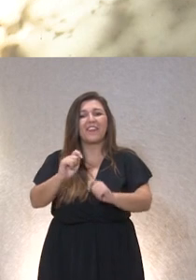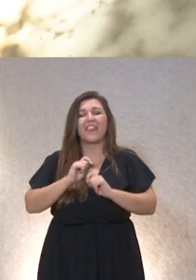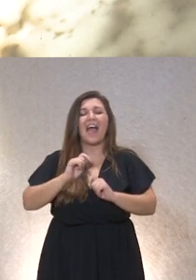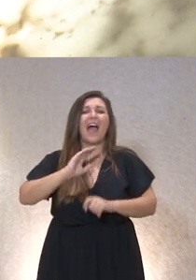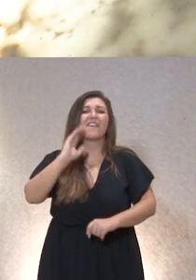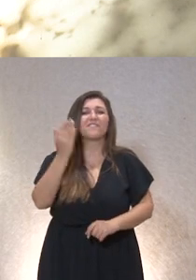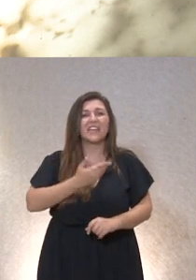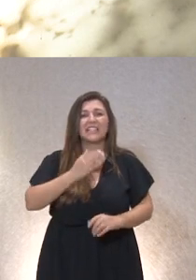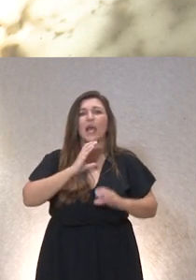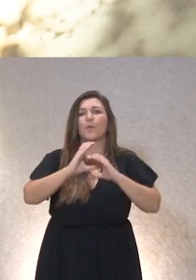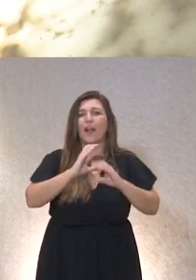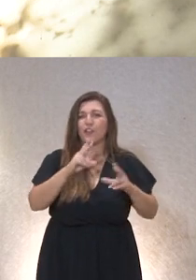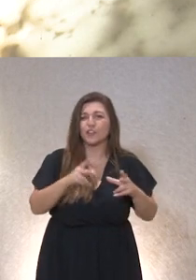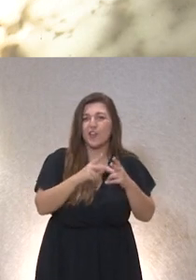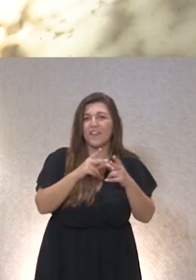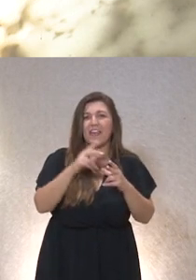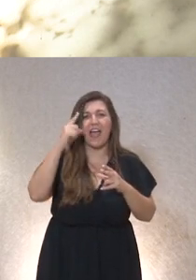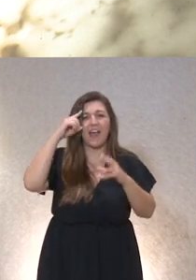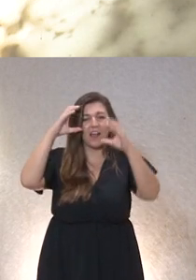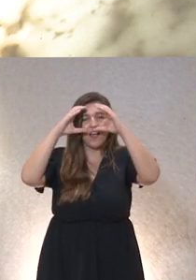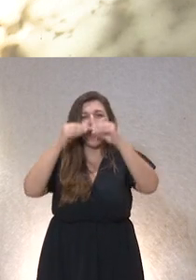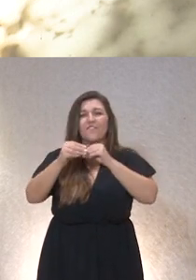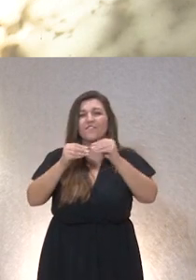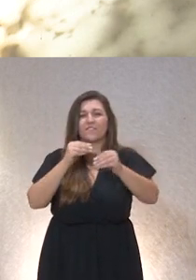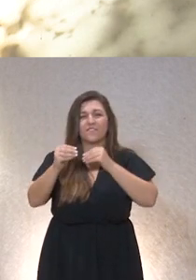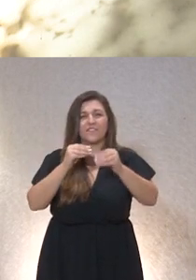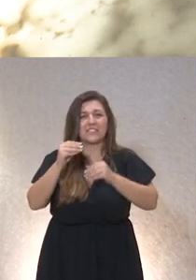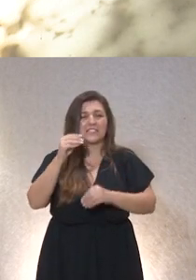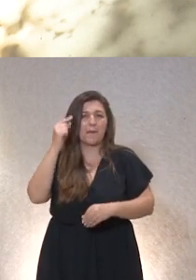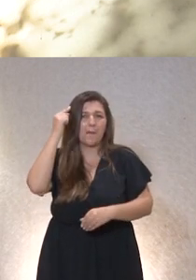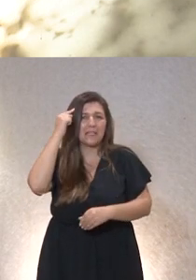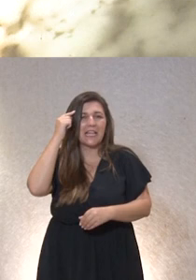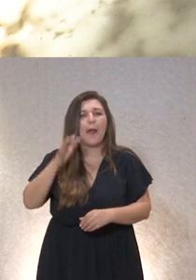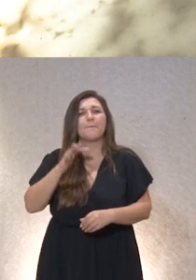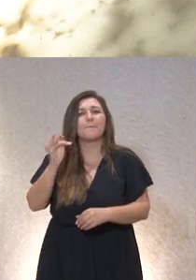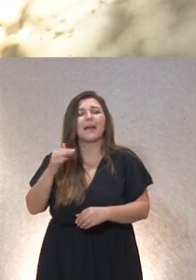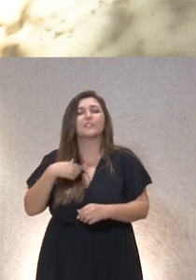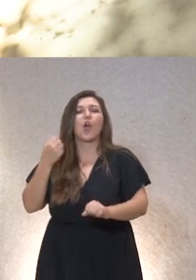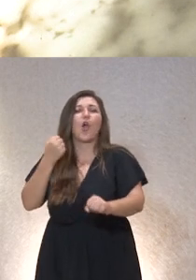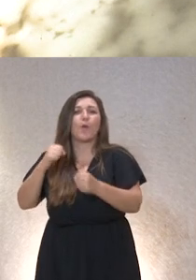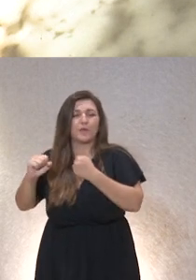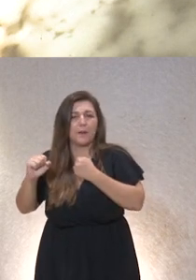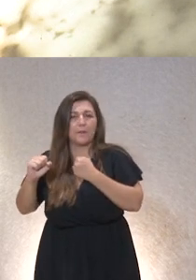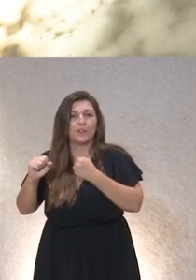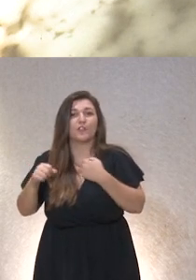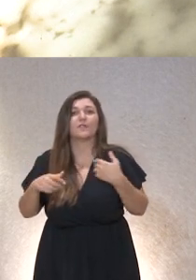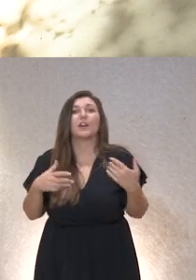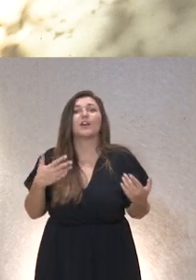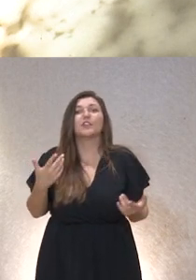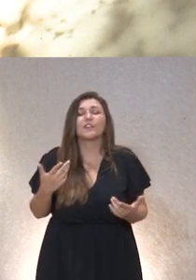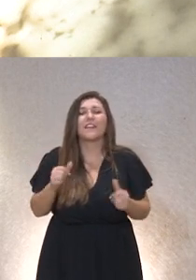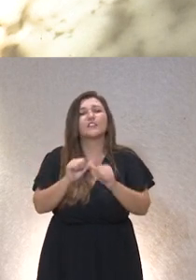social a la flexibilidad mental y a su comportamiento de ahí que van a necesitar ese apoyo